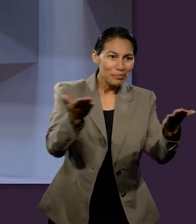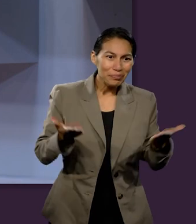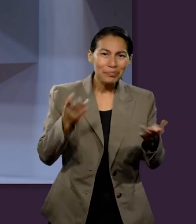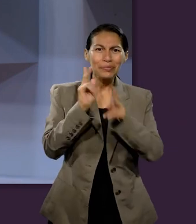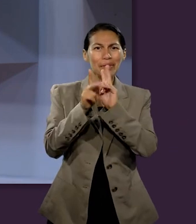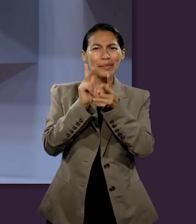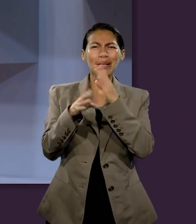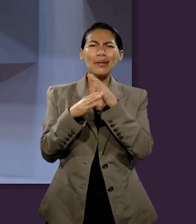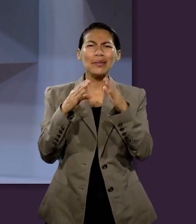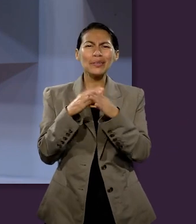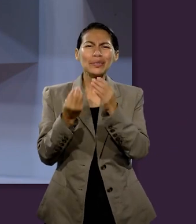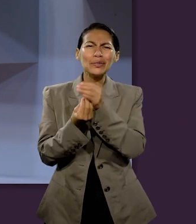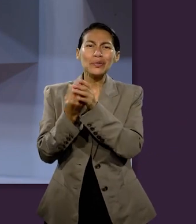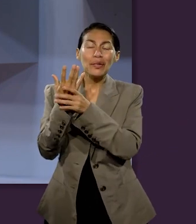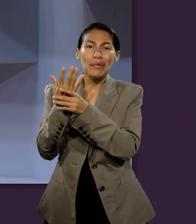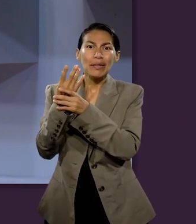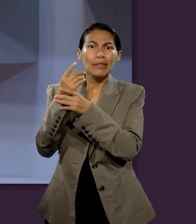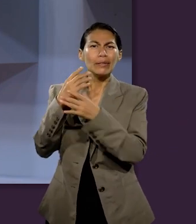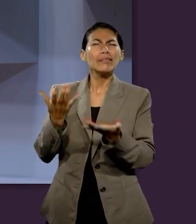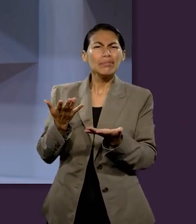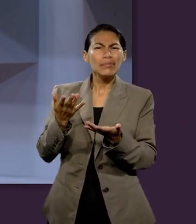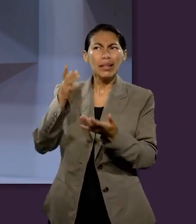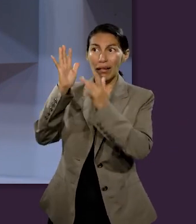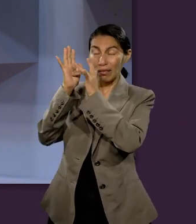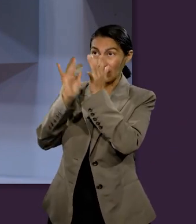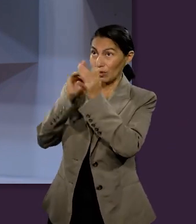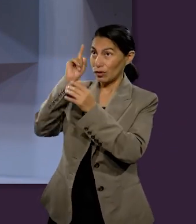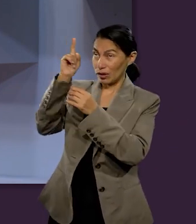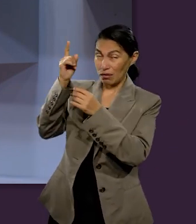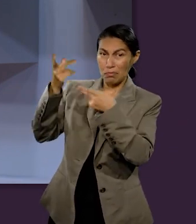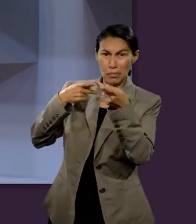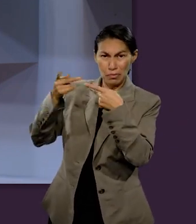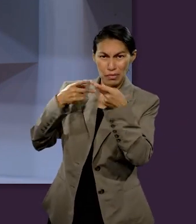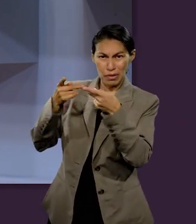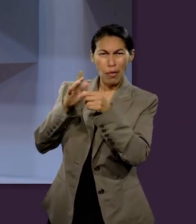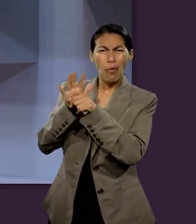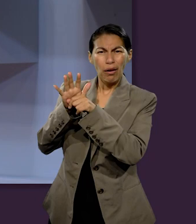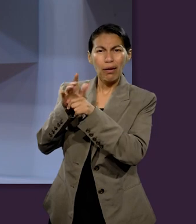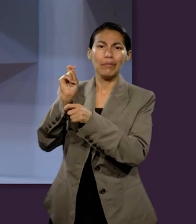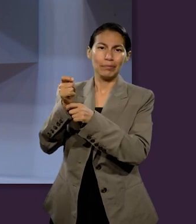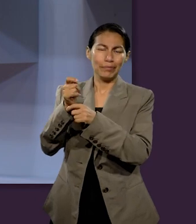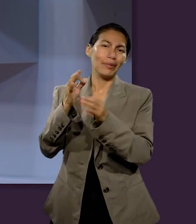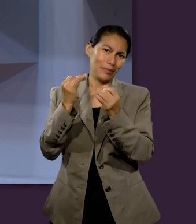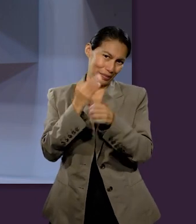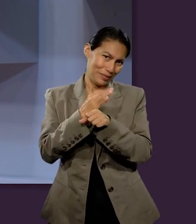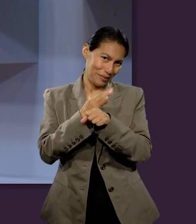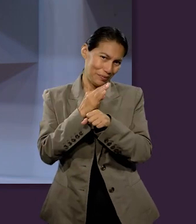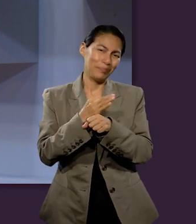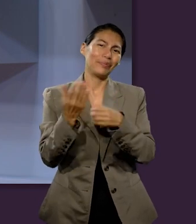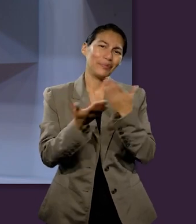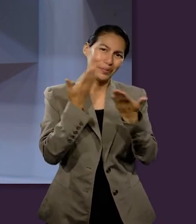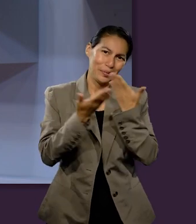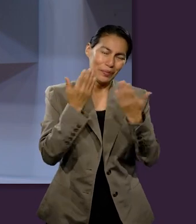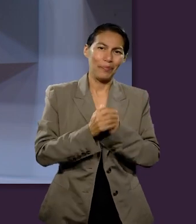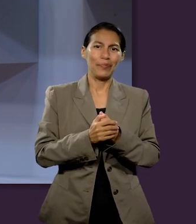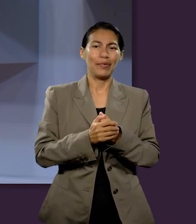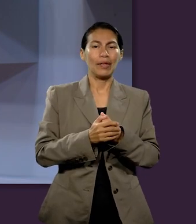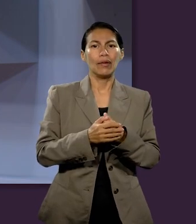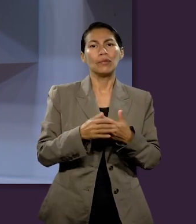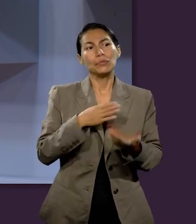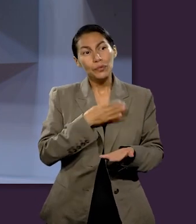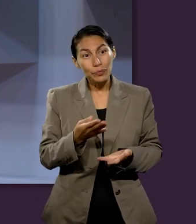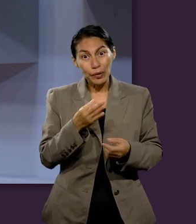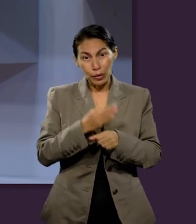sobre el plató de la Escuela Sabática Universitaria vamos a hablar sobre esas cosas nuevas que Jesús ha preparado para